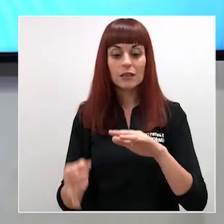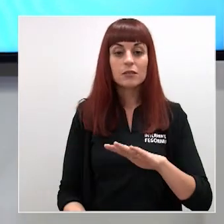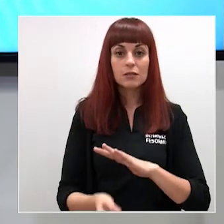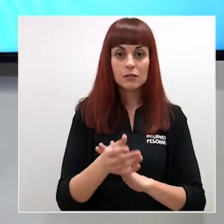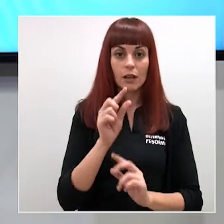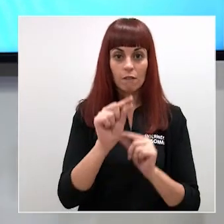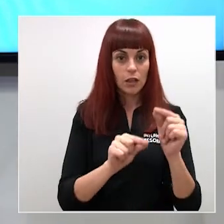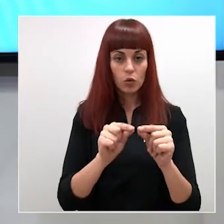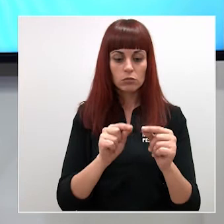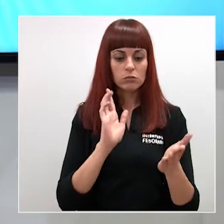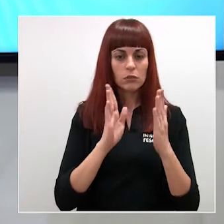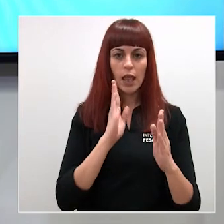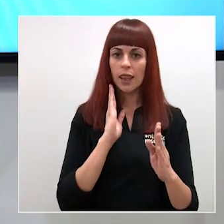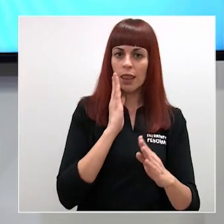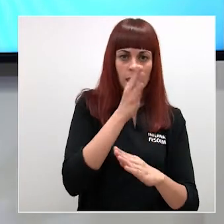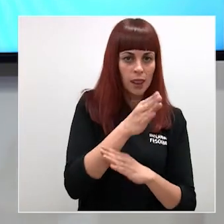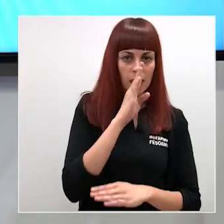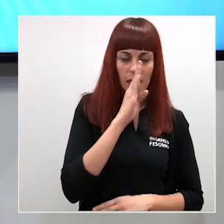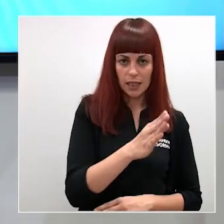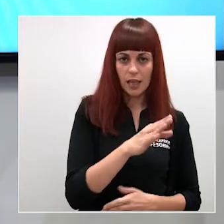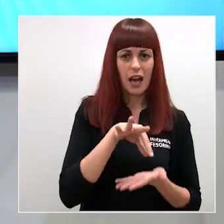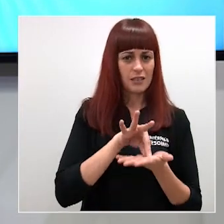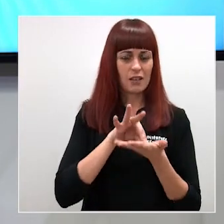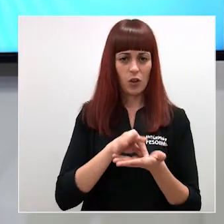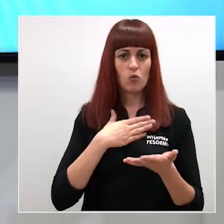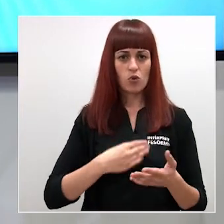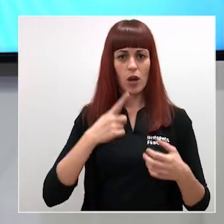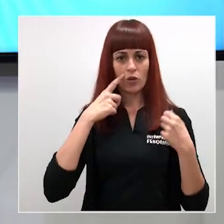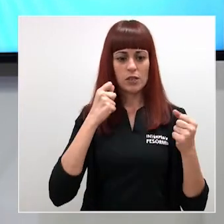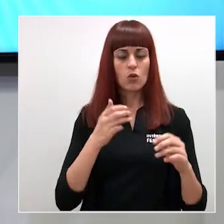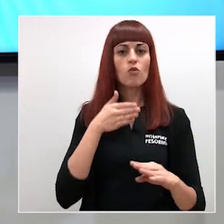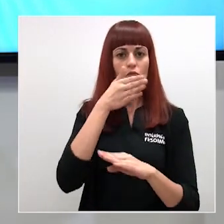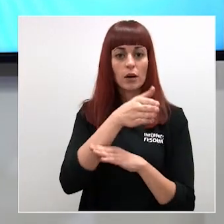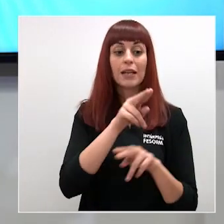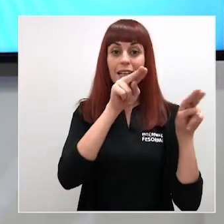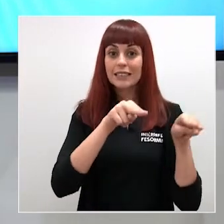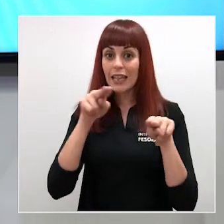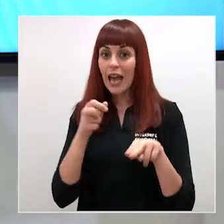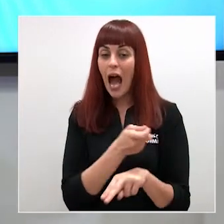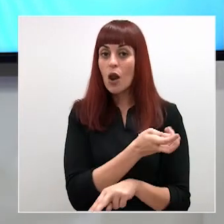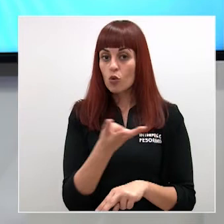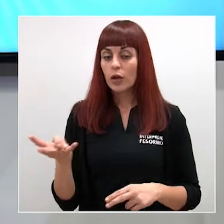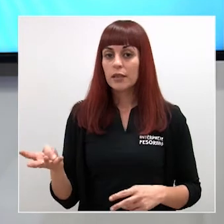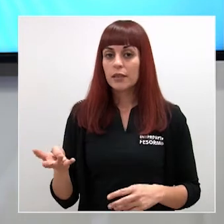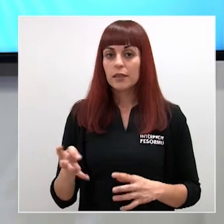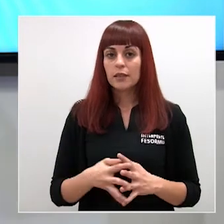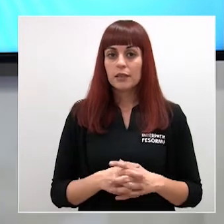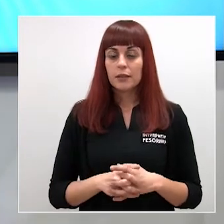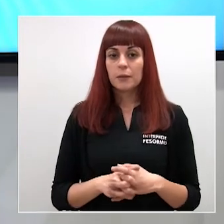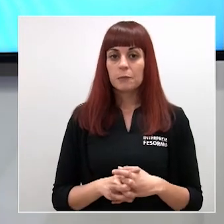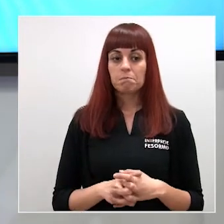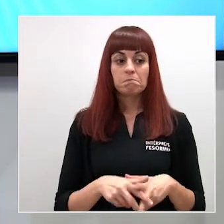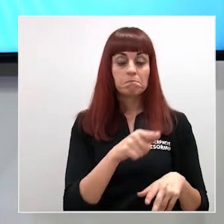la intervención ha sido directa hay enfermeros del Servicio Emocional de Salud porque en alguna de las residencias incluso el personal que había sanitario se fue por